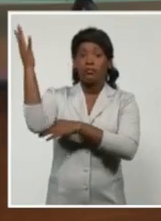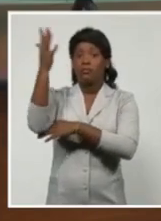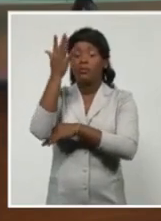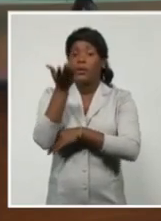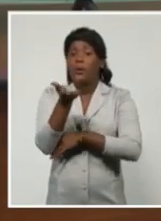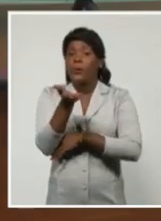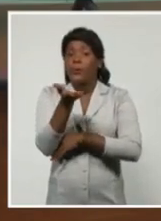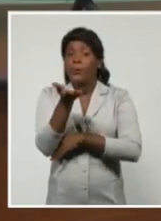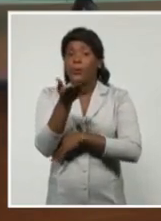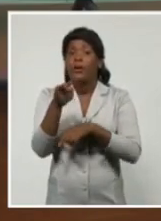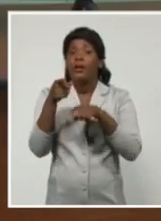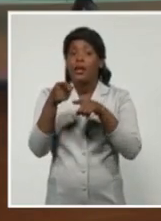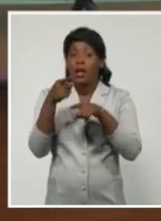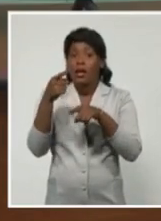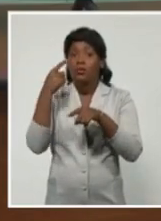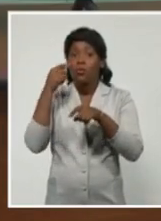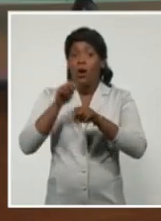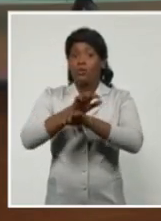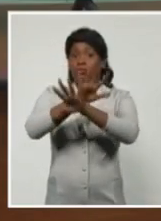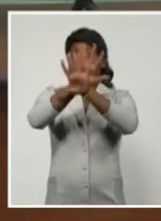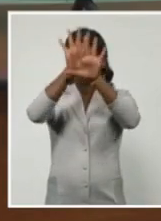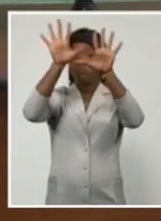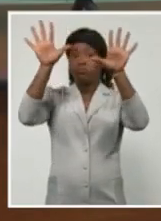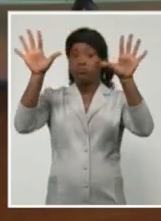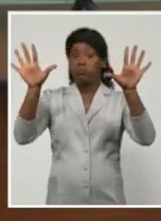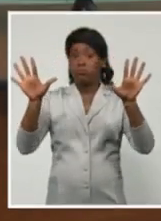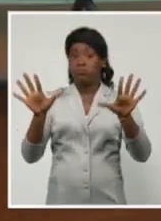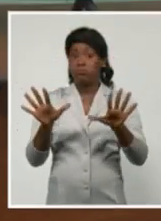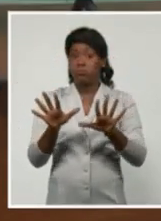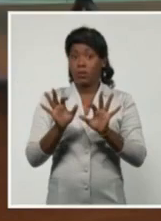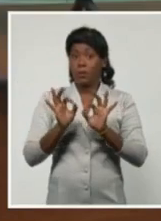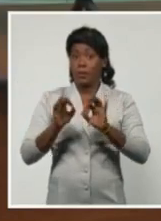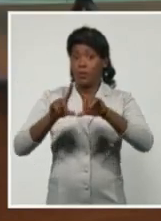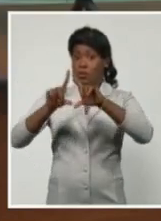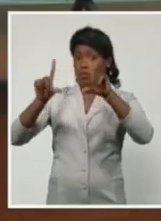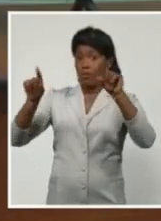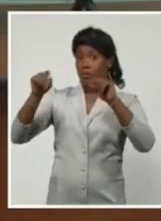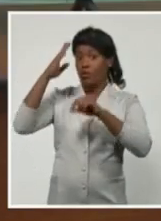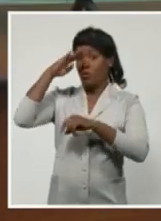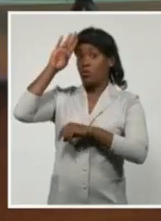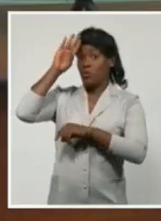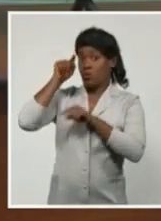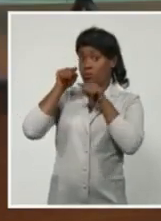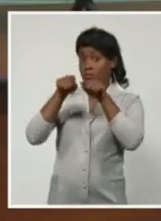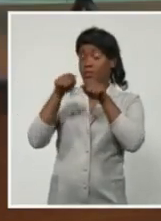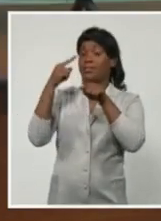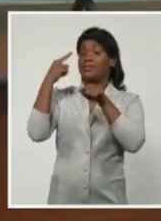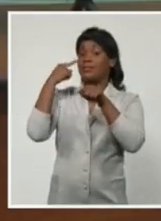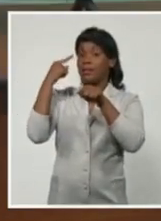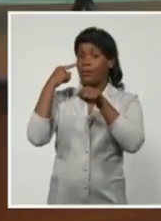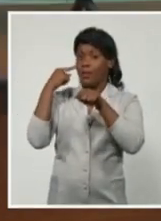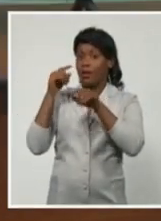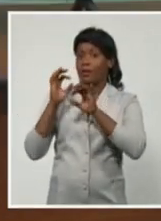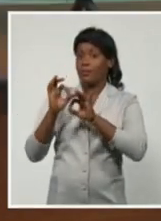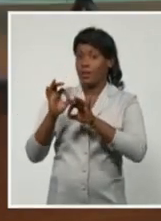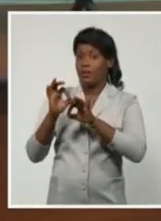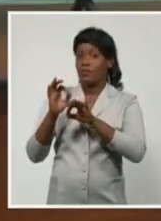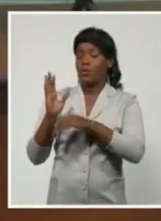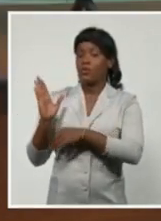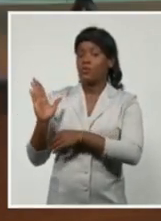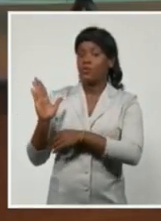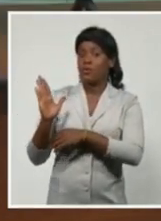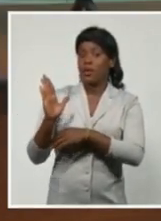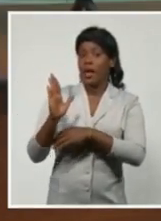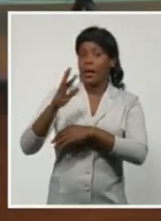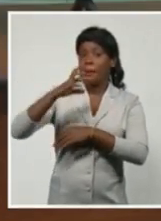cómo se expanden por toda esta área, cubren todo el occidente del país en su avance hacia